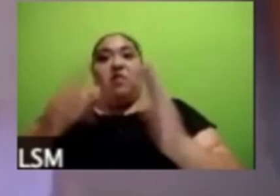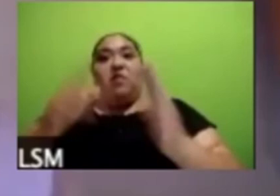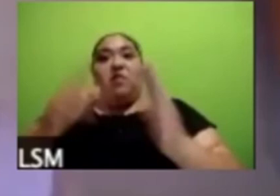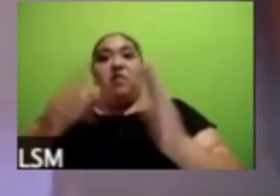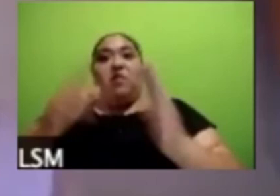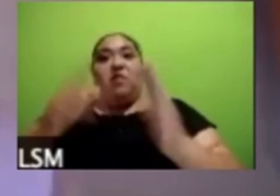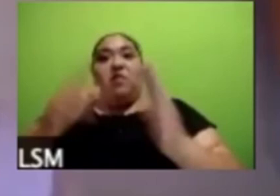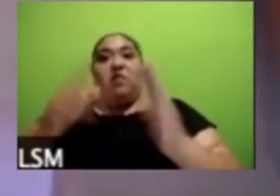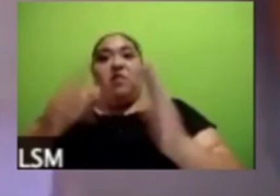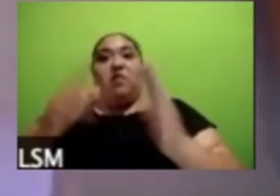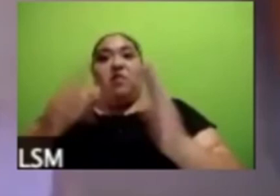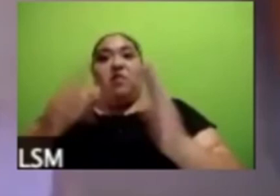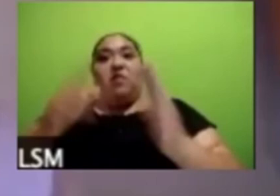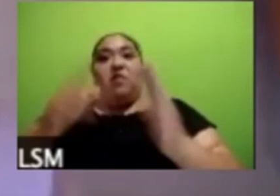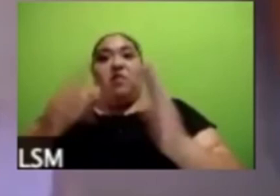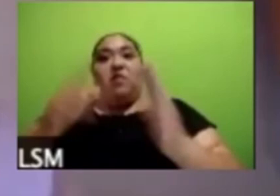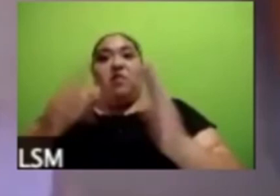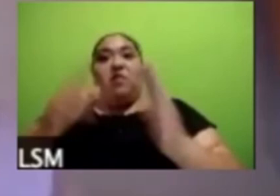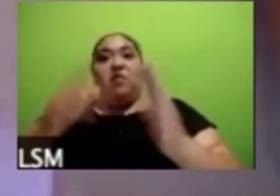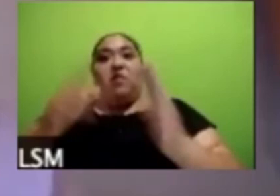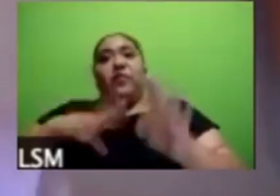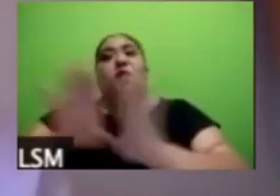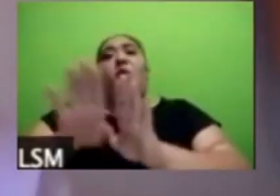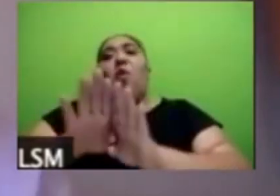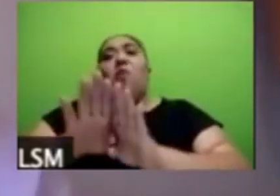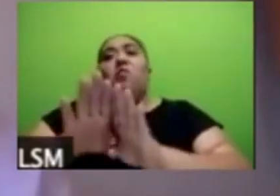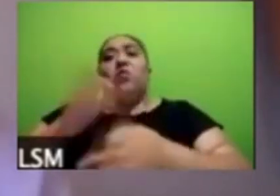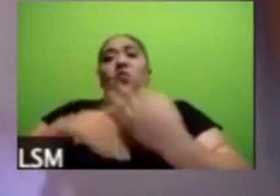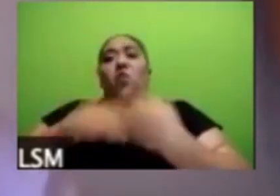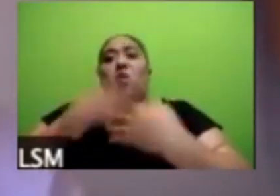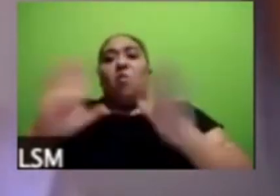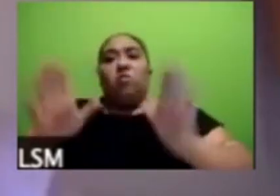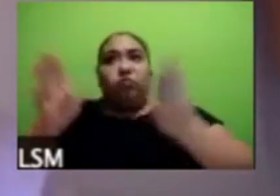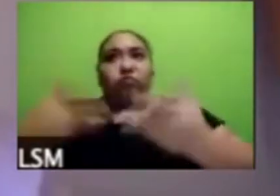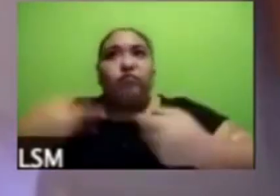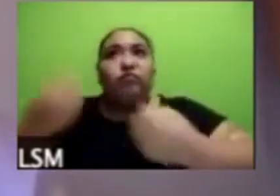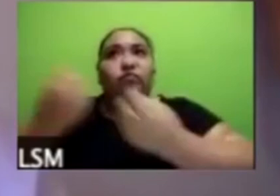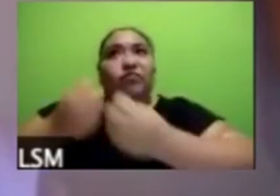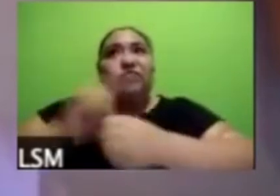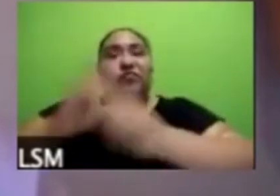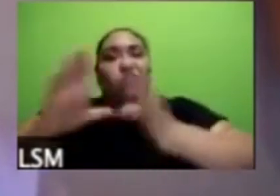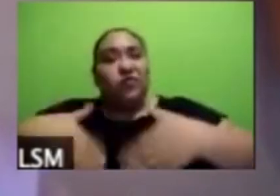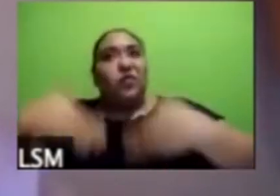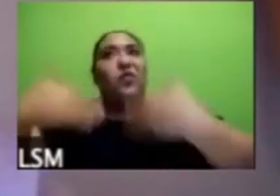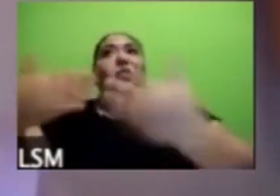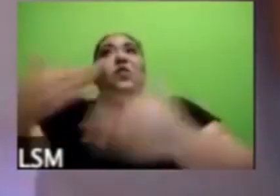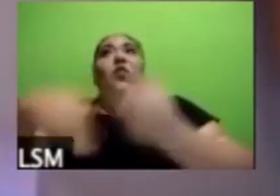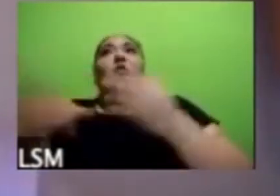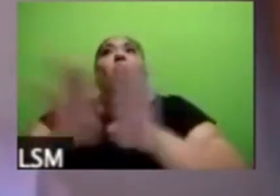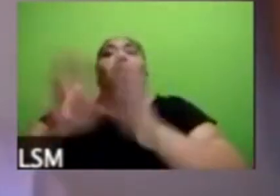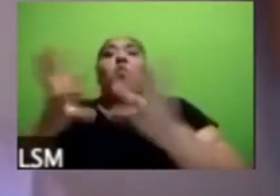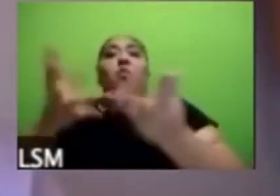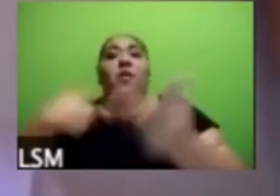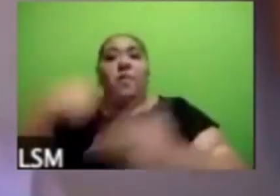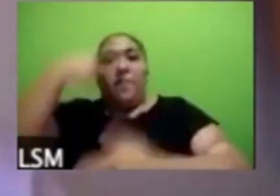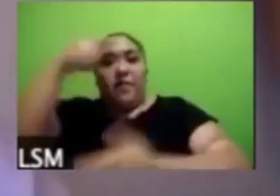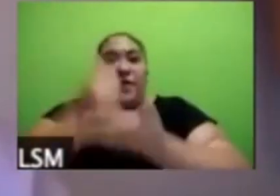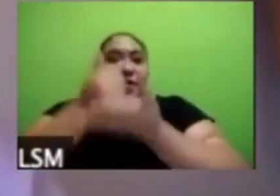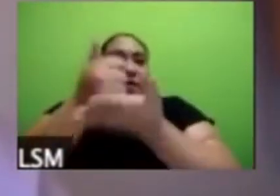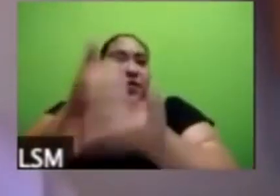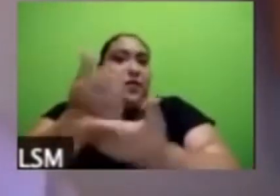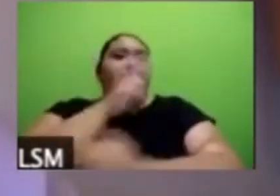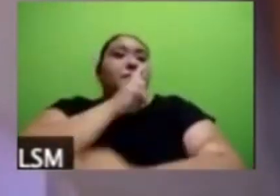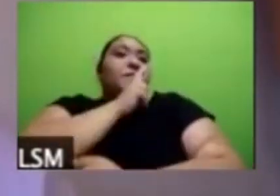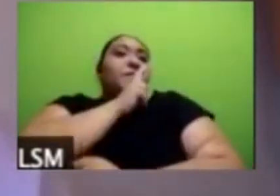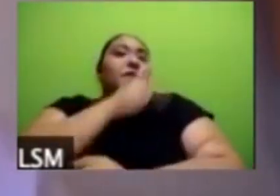cómo este ánimo social podemos qué podemos hacer para ayudar a mejorarlo hacia la salida al menos